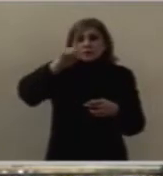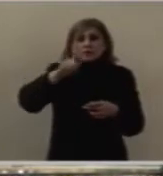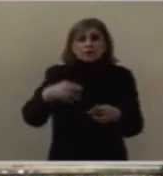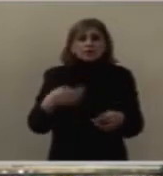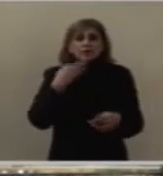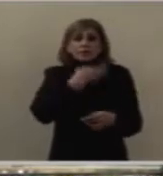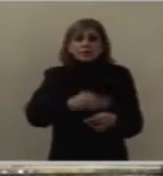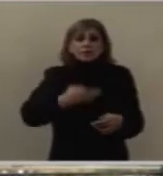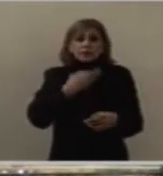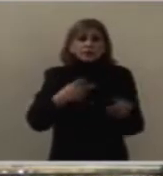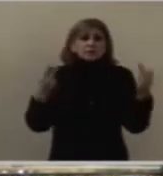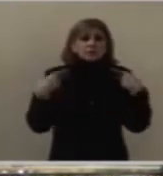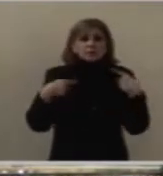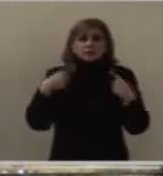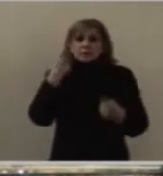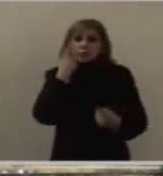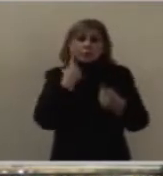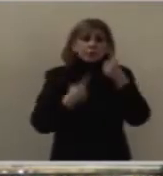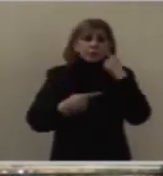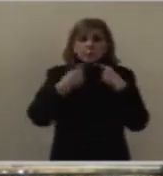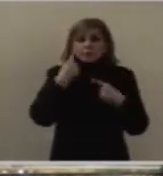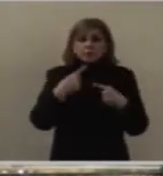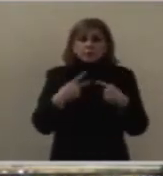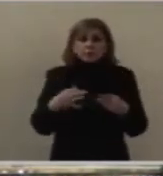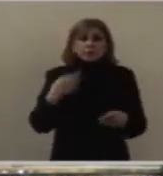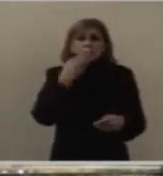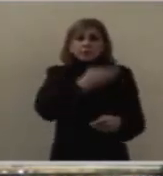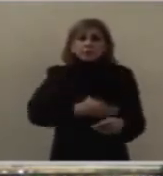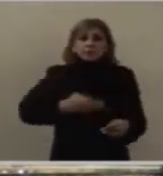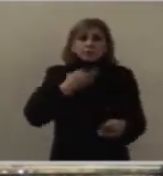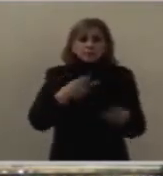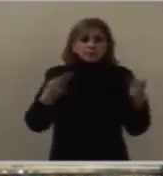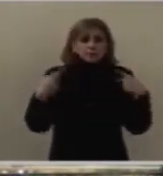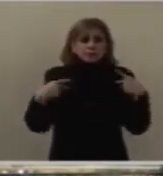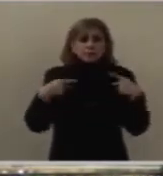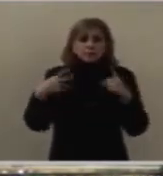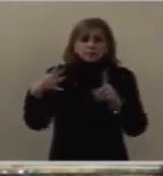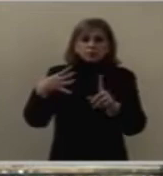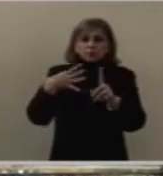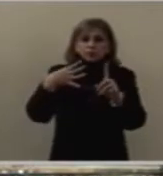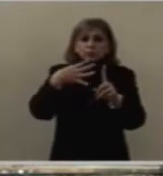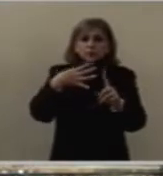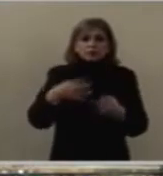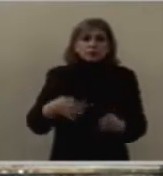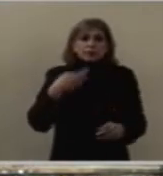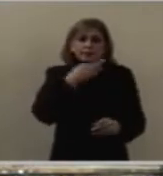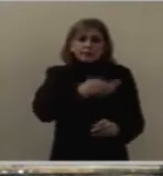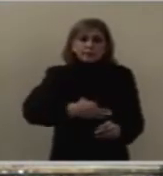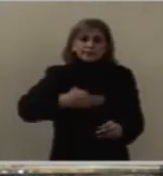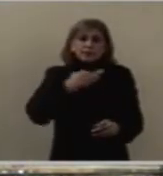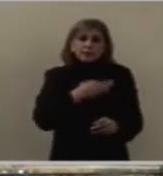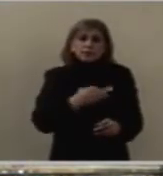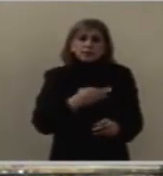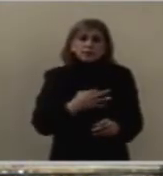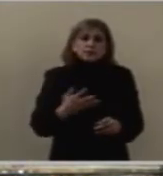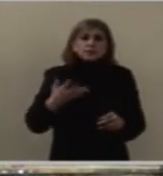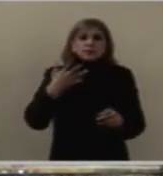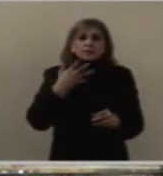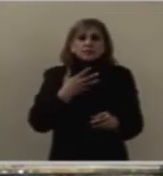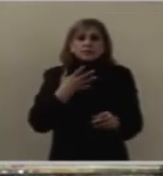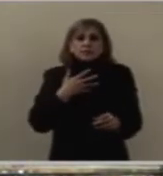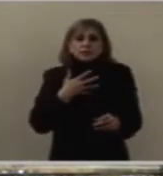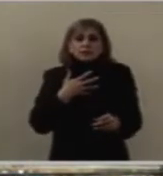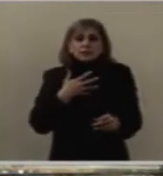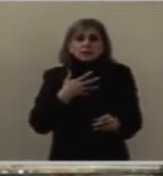llora, feliz el que es perseguido, feliz el que tiene una mirada